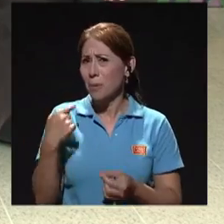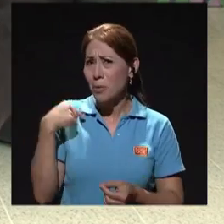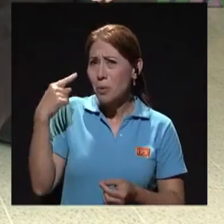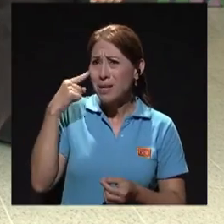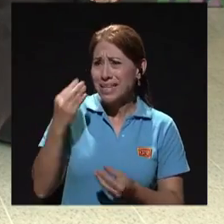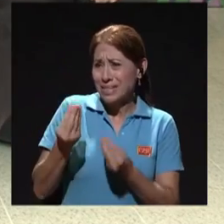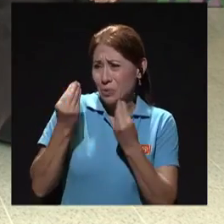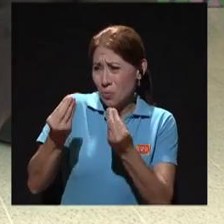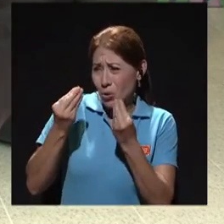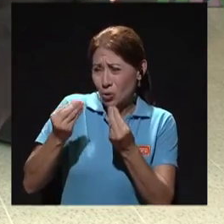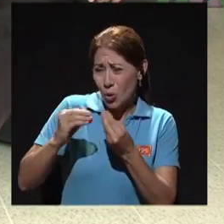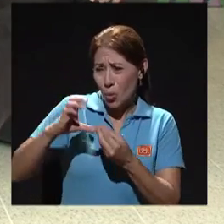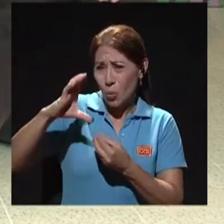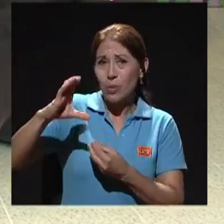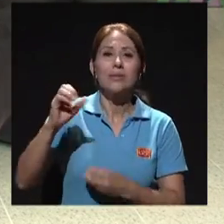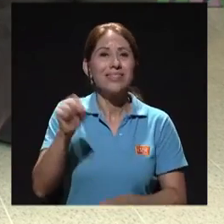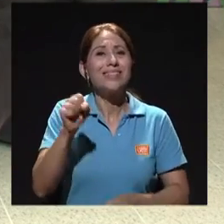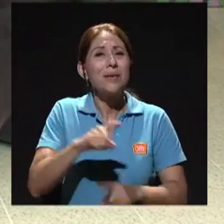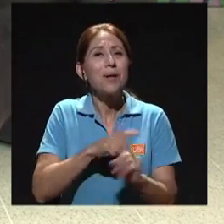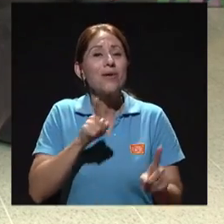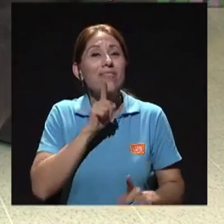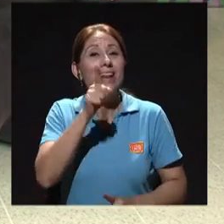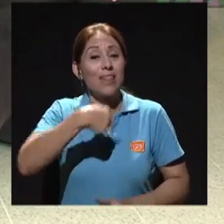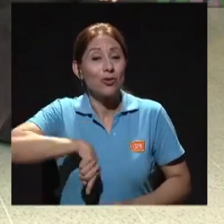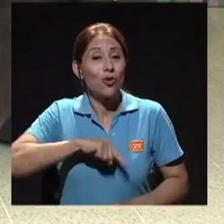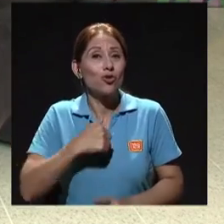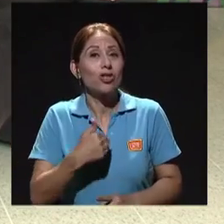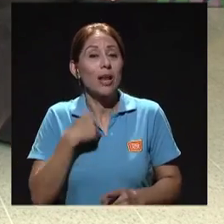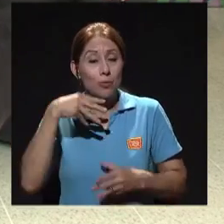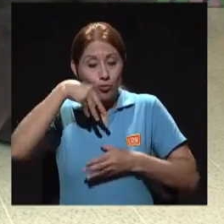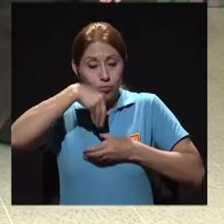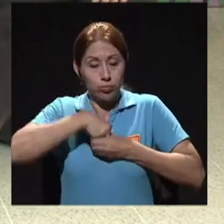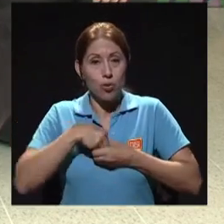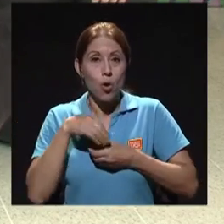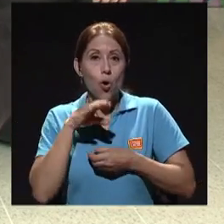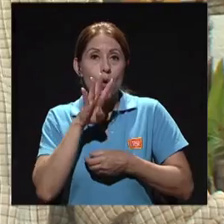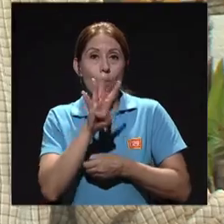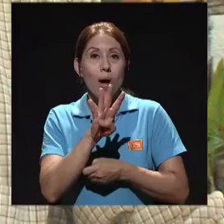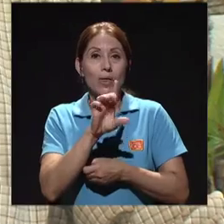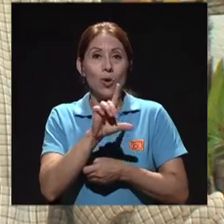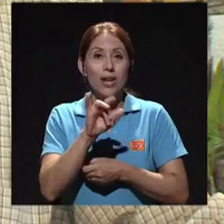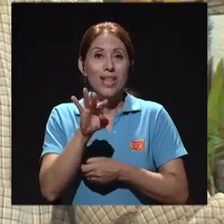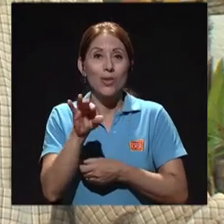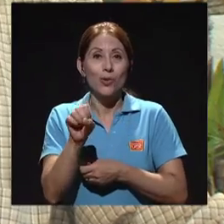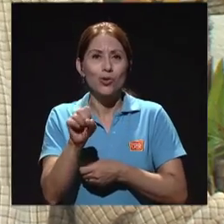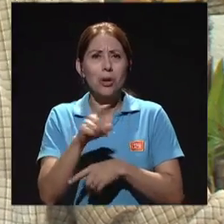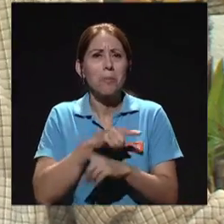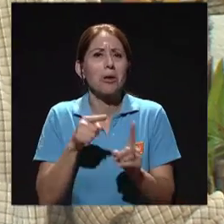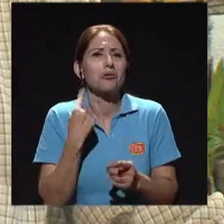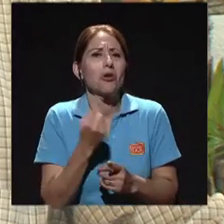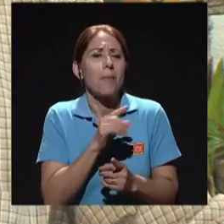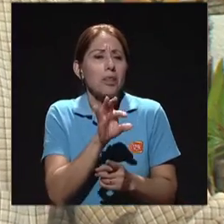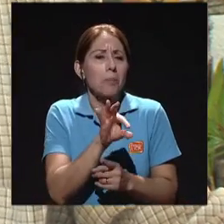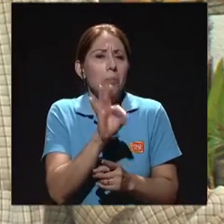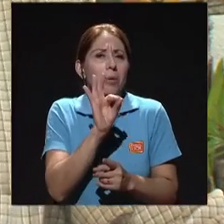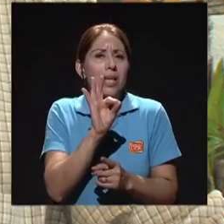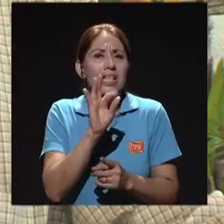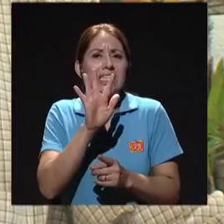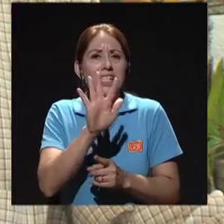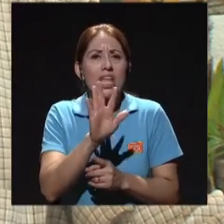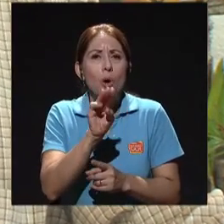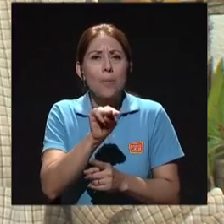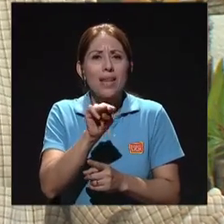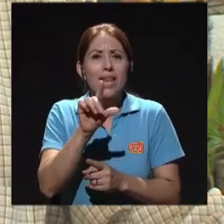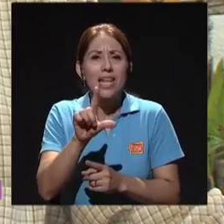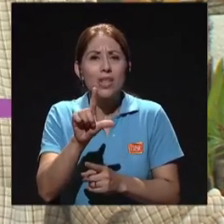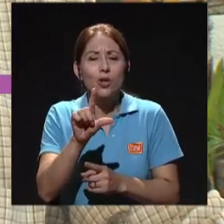Sí, cree que es un montón, pero en realidad tenemos más de cuatro litros, entonces, de tomarle a una persona cinco mililitros, diez mililitros, quince,